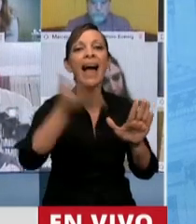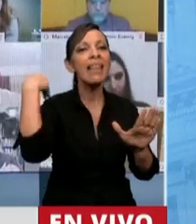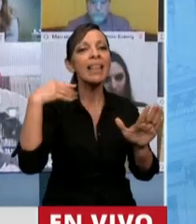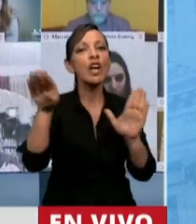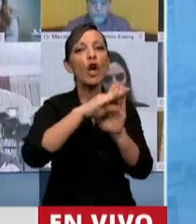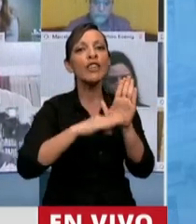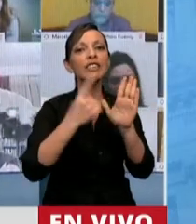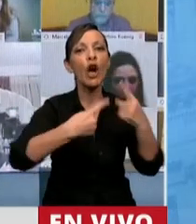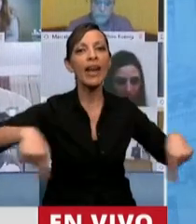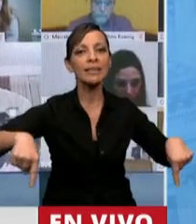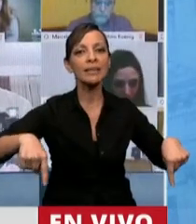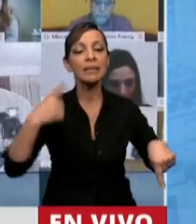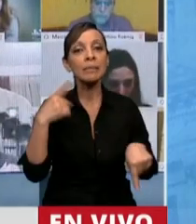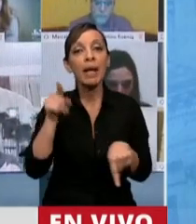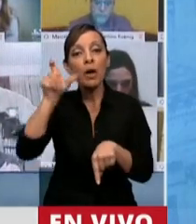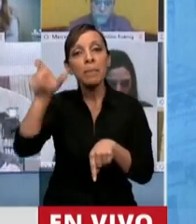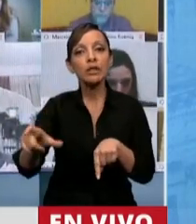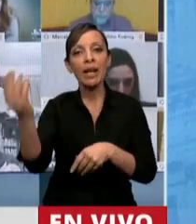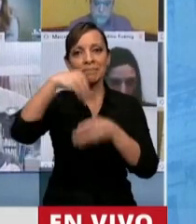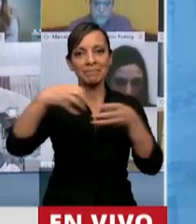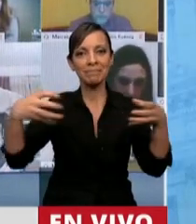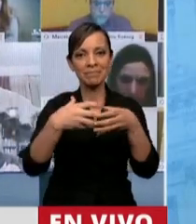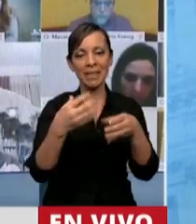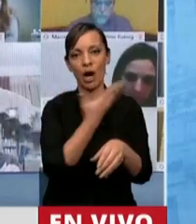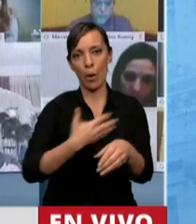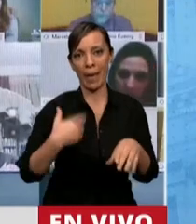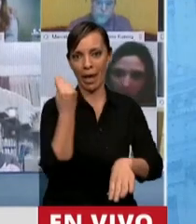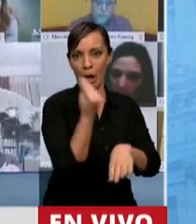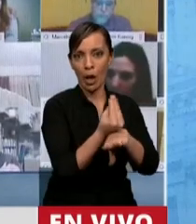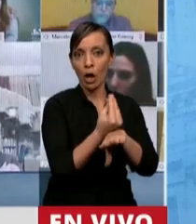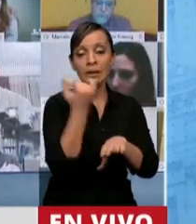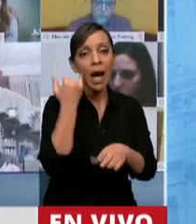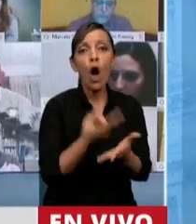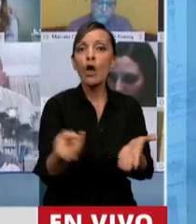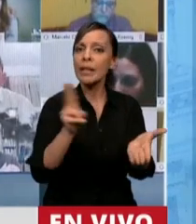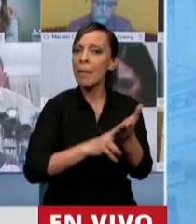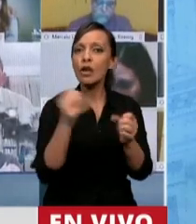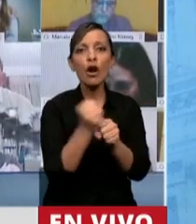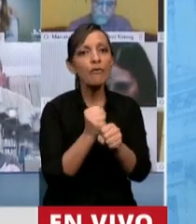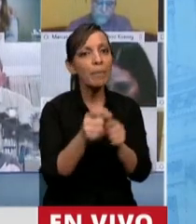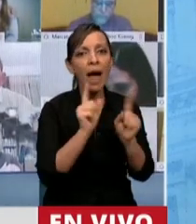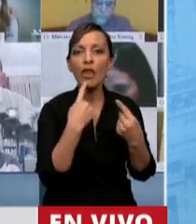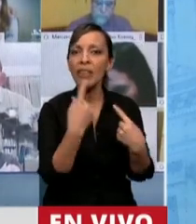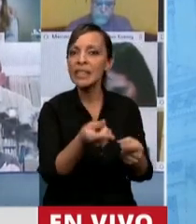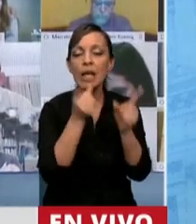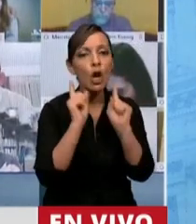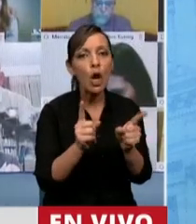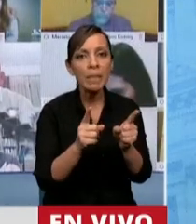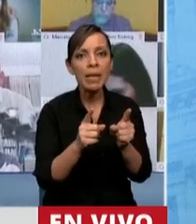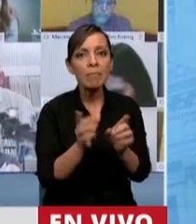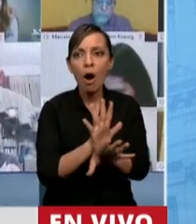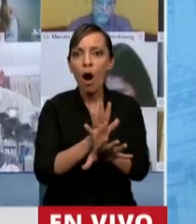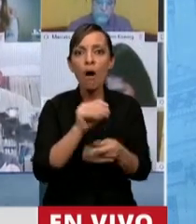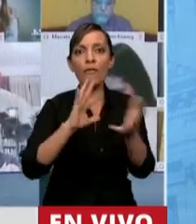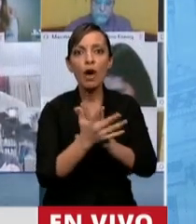y la miembra preopinante del oficialismo lo ratificó con todas las letras, a confesión de